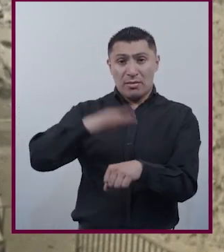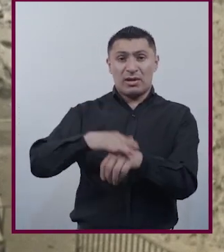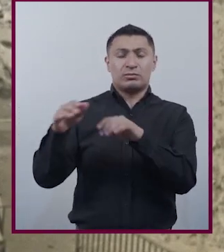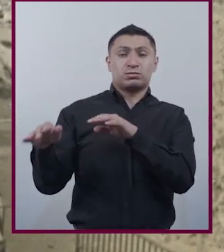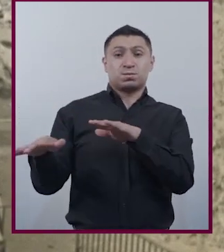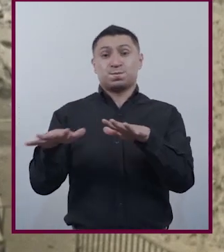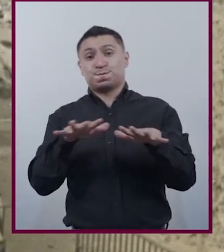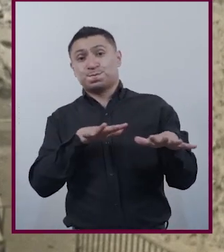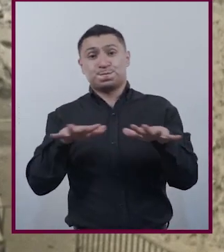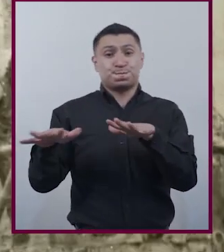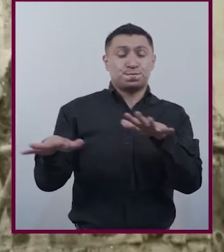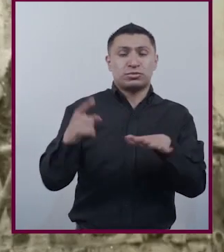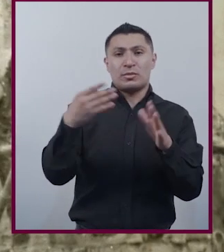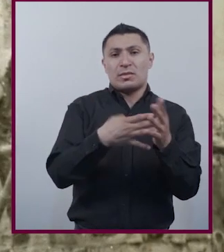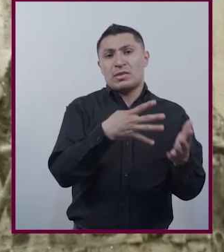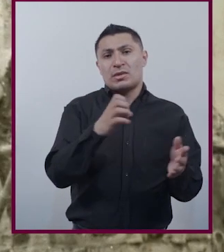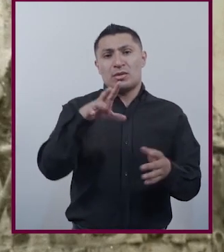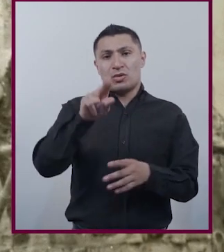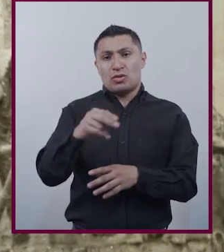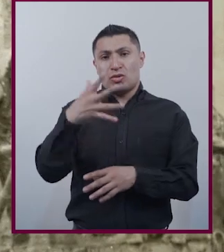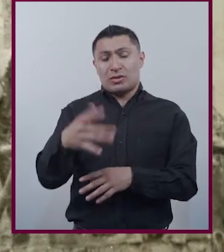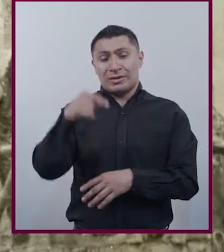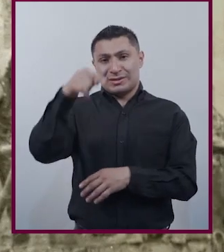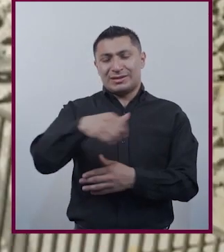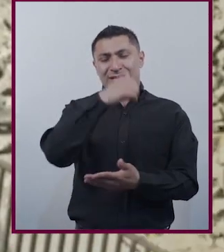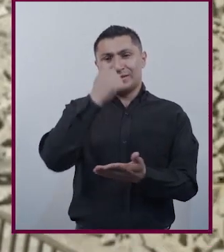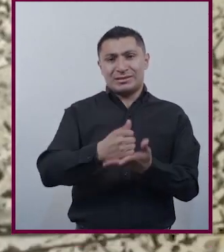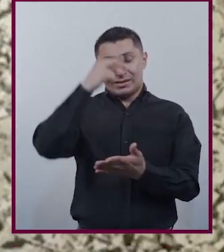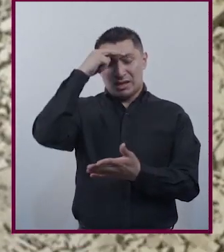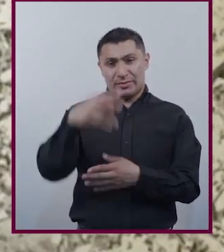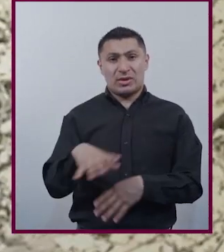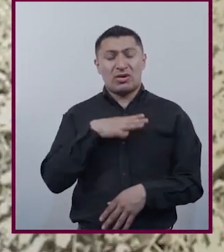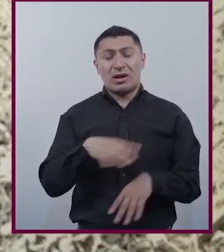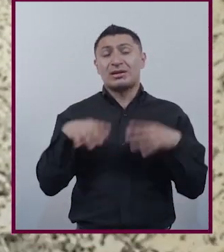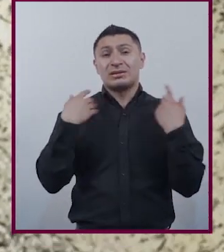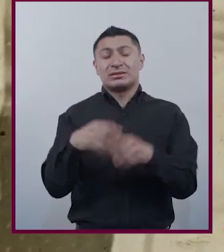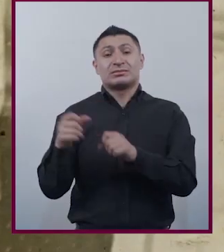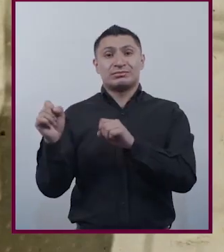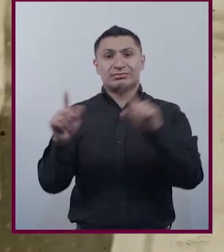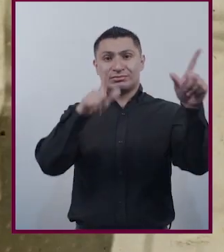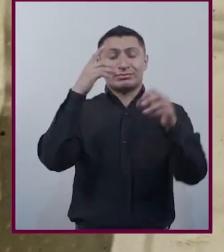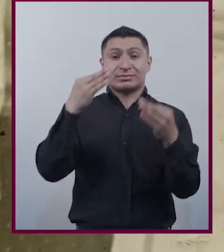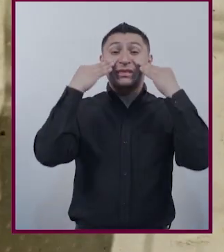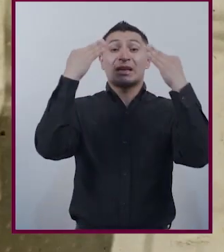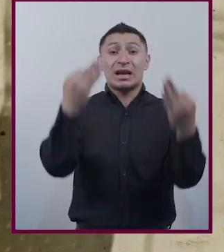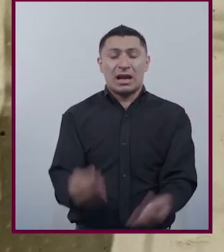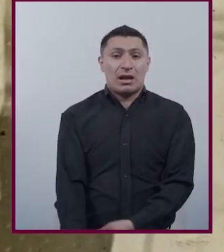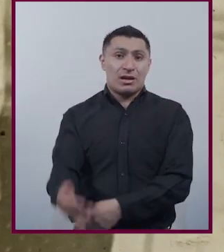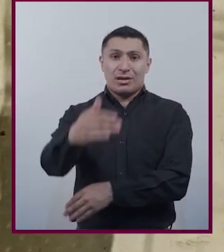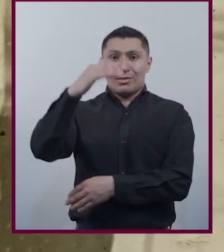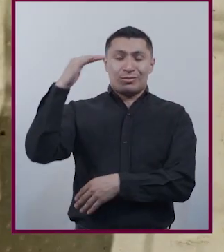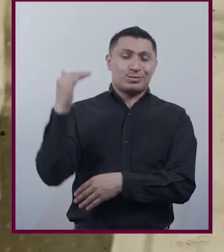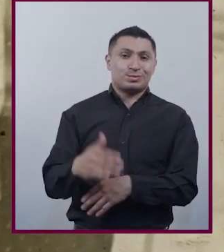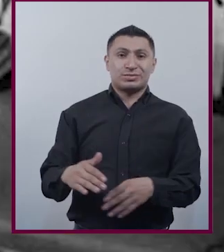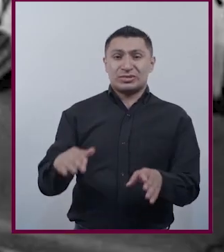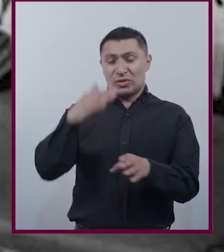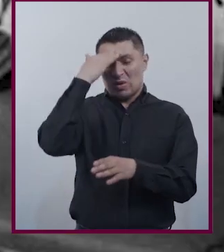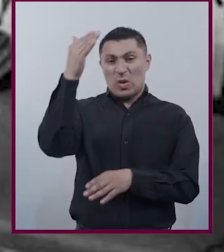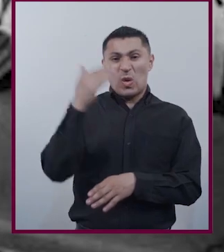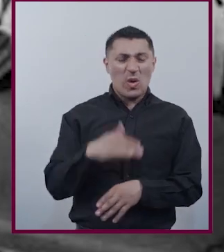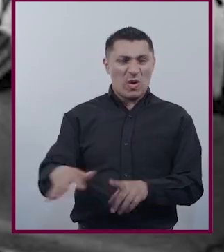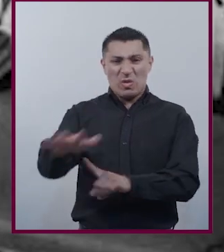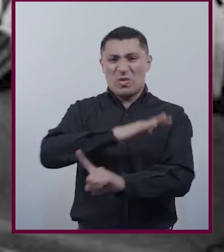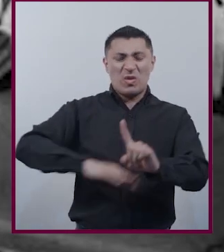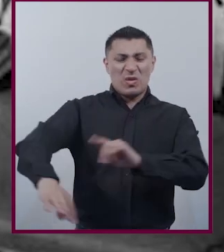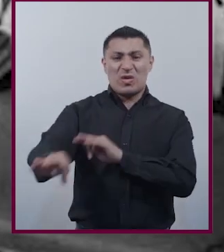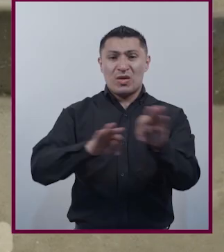terremotos de 1985 en la Ciudad de México Dejaron al descubierto las terribles condiciones laborales de